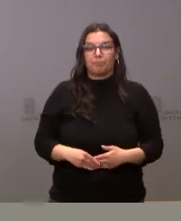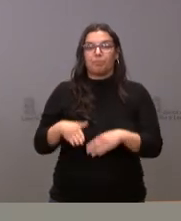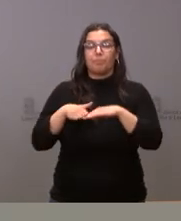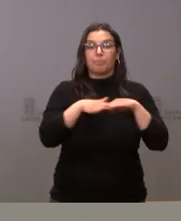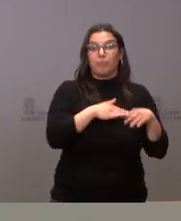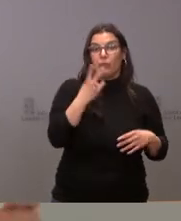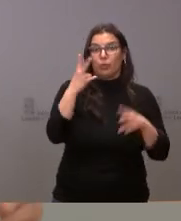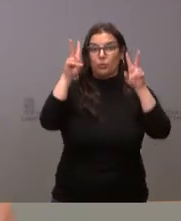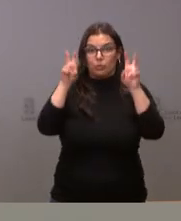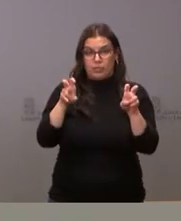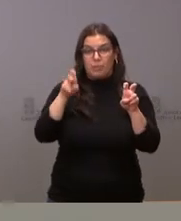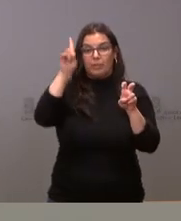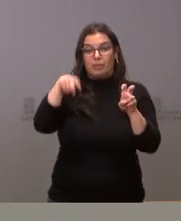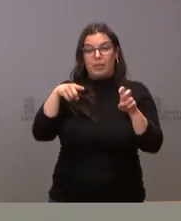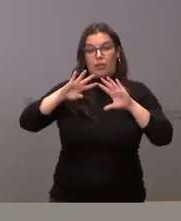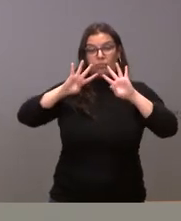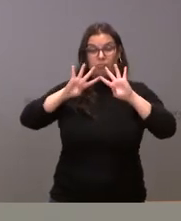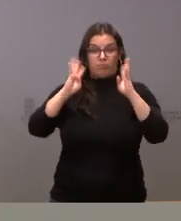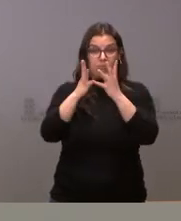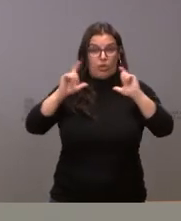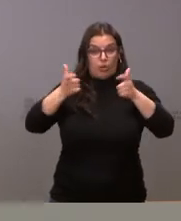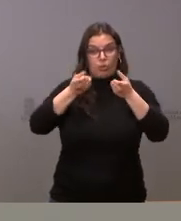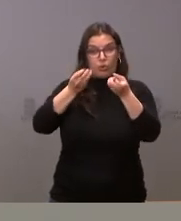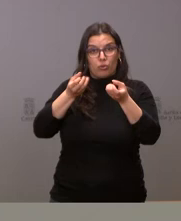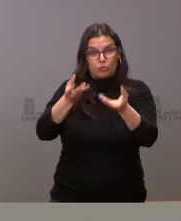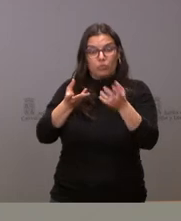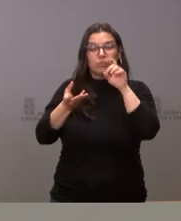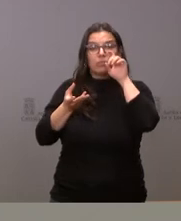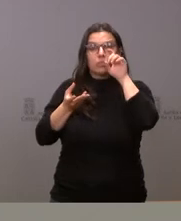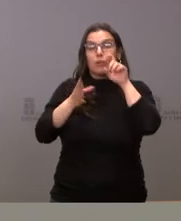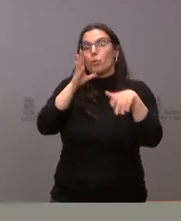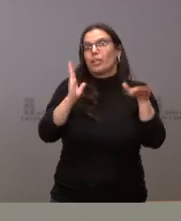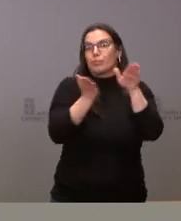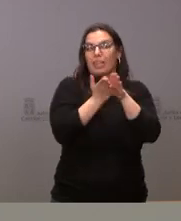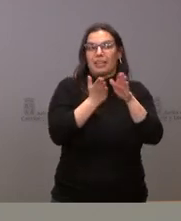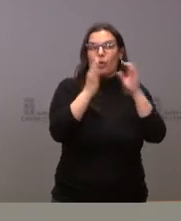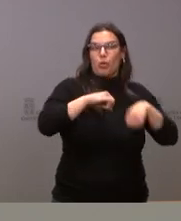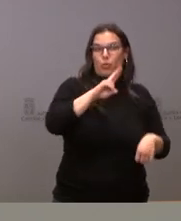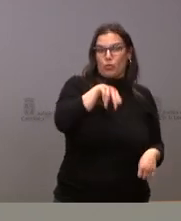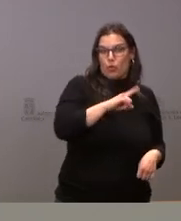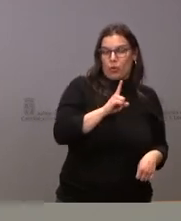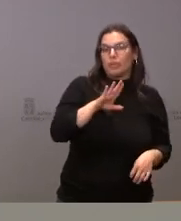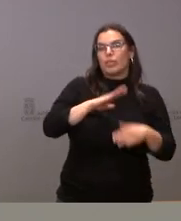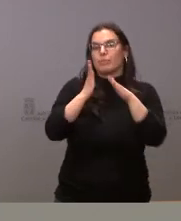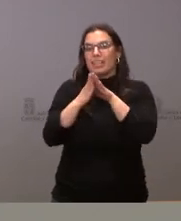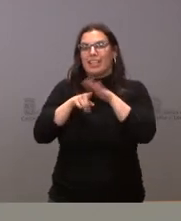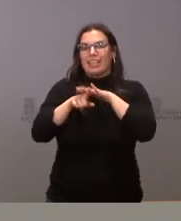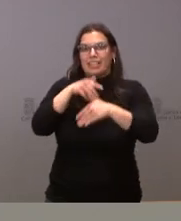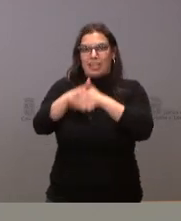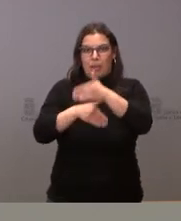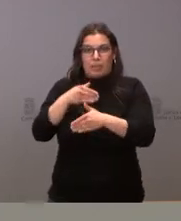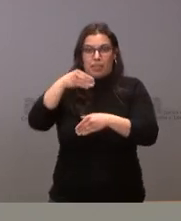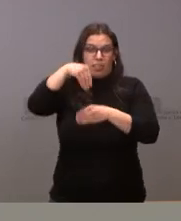más que se han informado en el Consejo de Gobierno, aunque no son expedientes acordados y que son expedientes de trámite dentro del